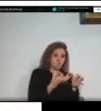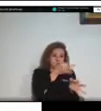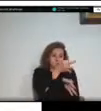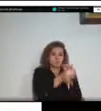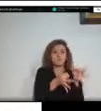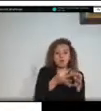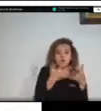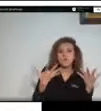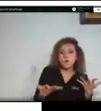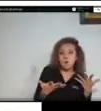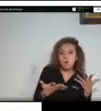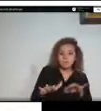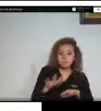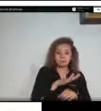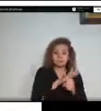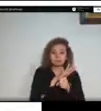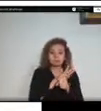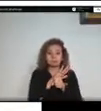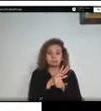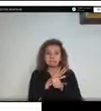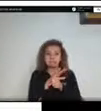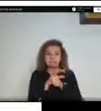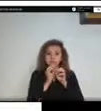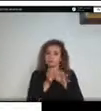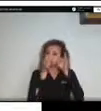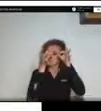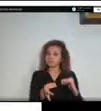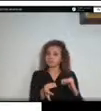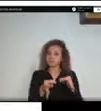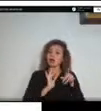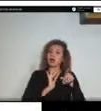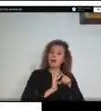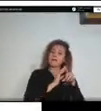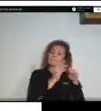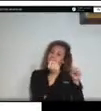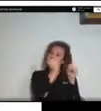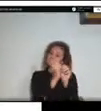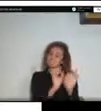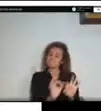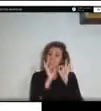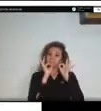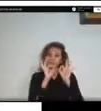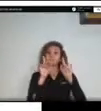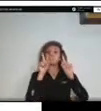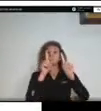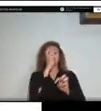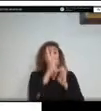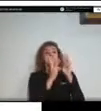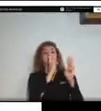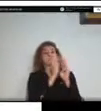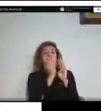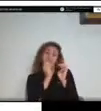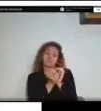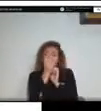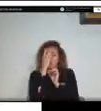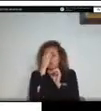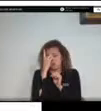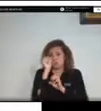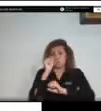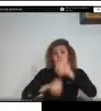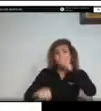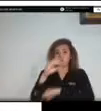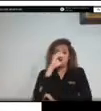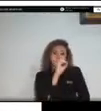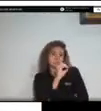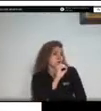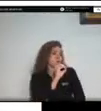segura sin embargo en el mundo es claro que la probabilidad de ocurrencia de un evento nunca es cero y siempre tenemos